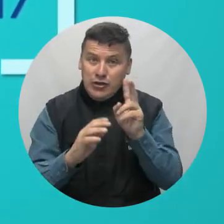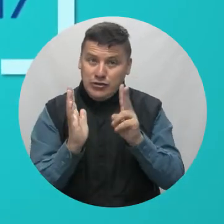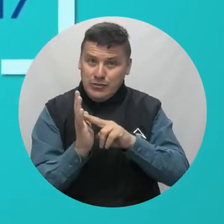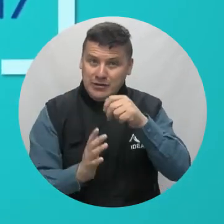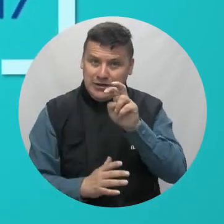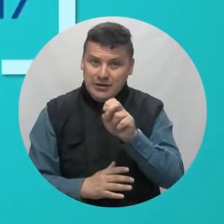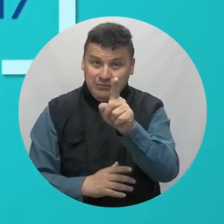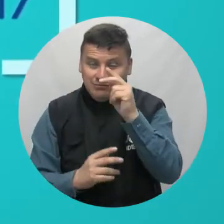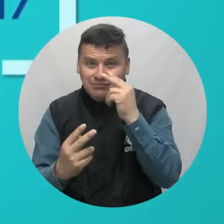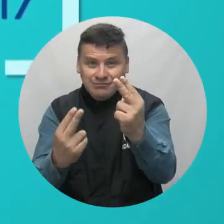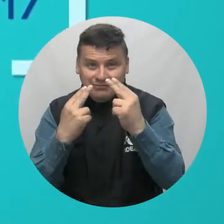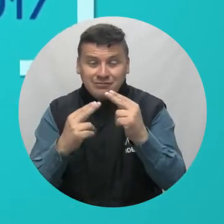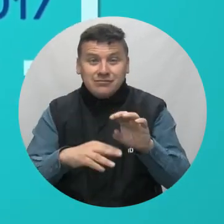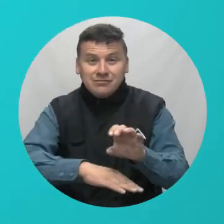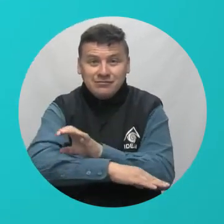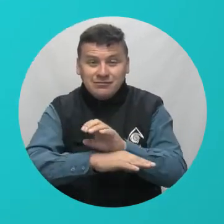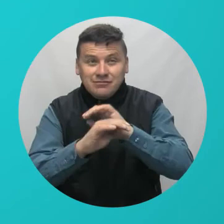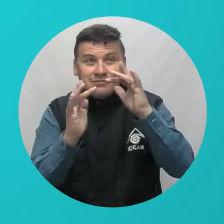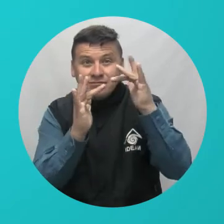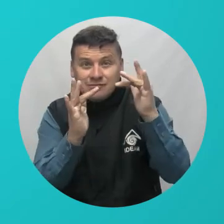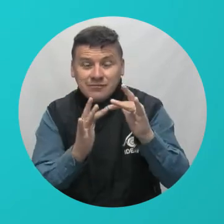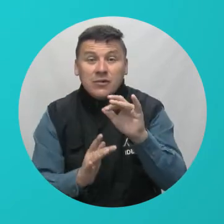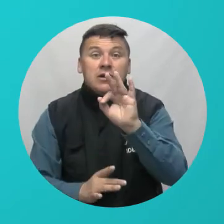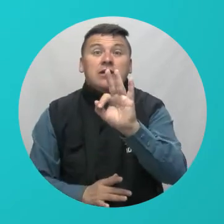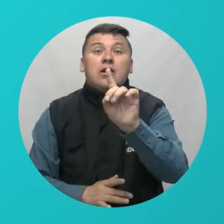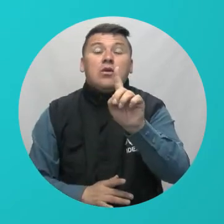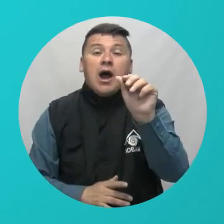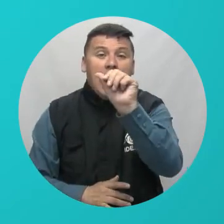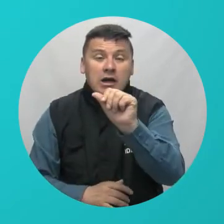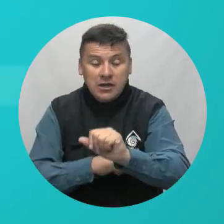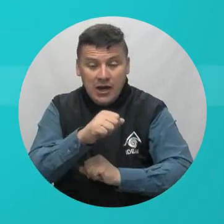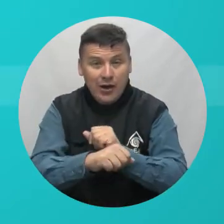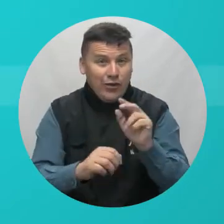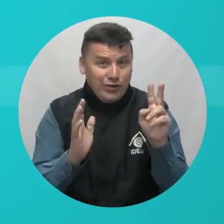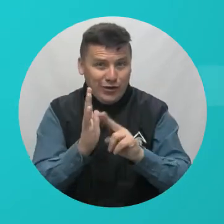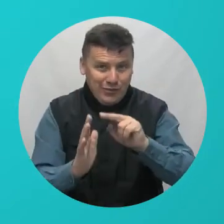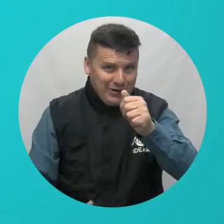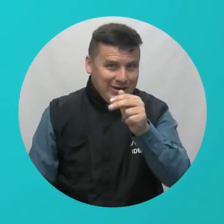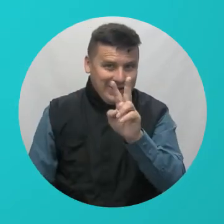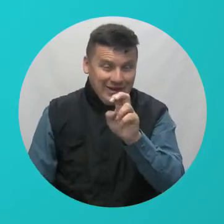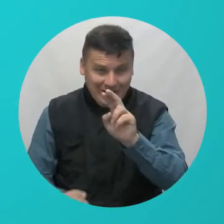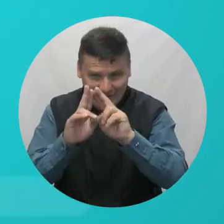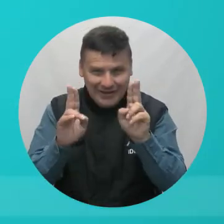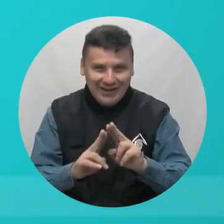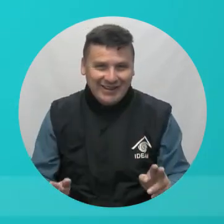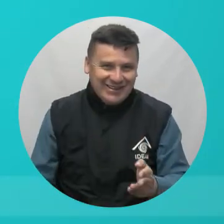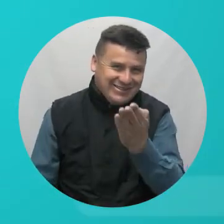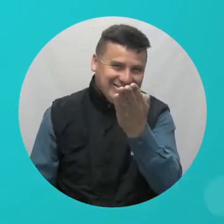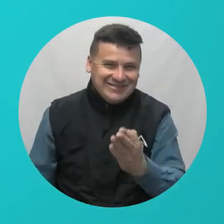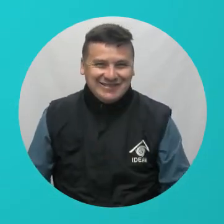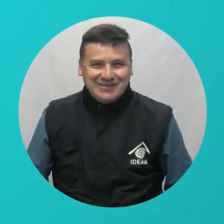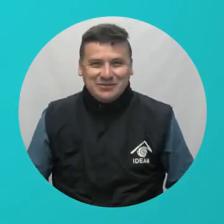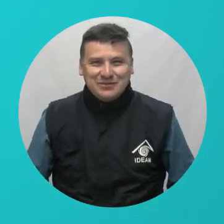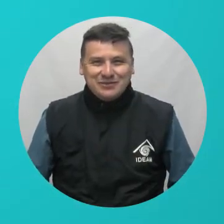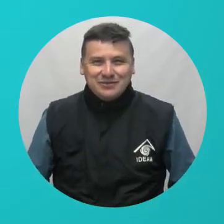2017. Síguenos vía streaming el próximo 31 de agosto de 2017 en nuestras redes sociales.